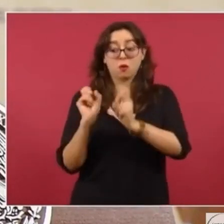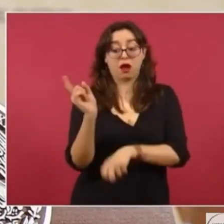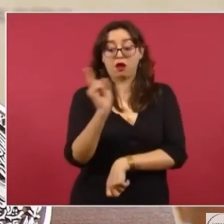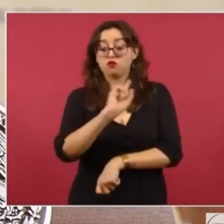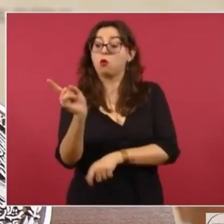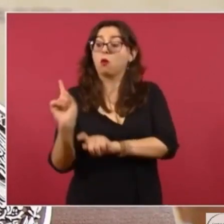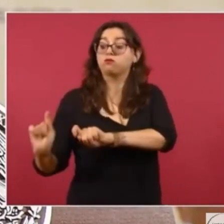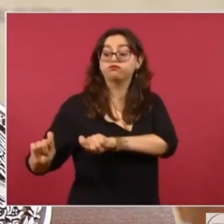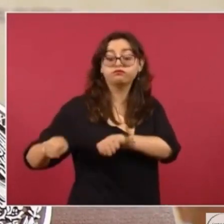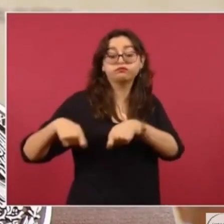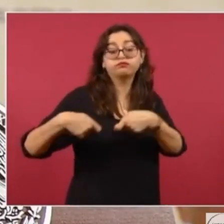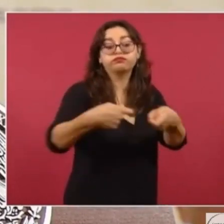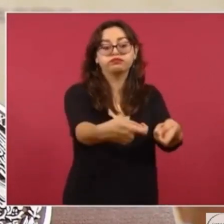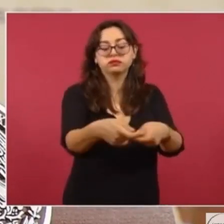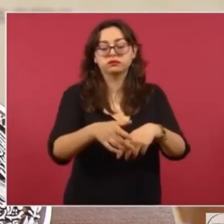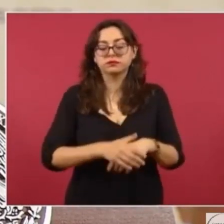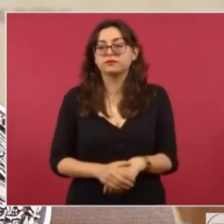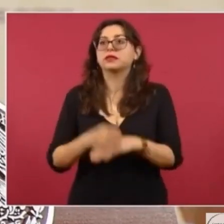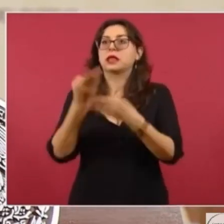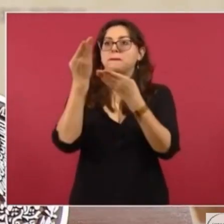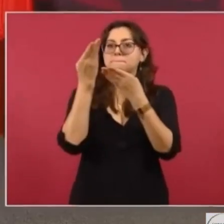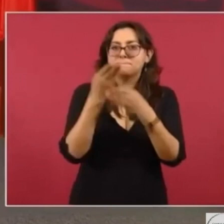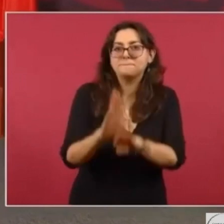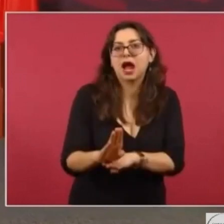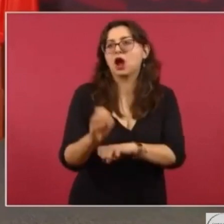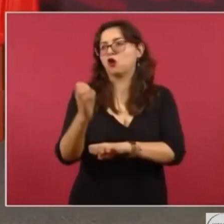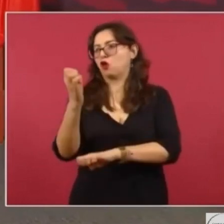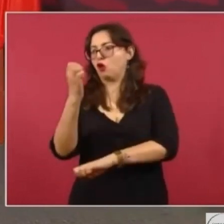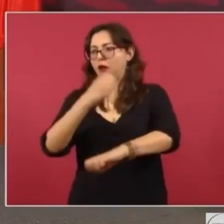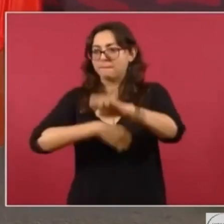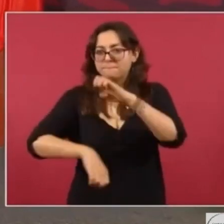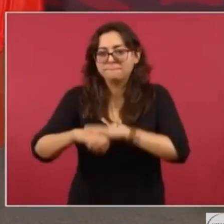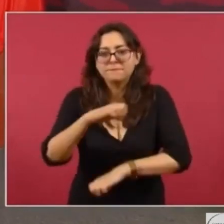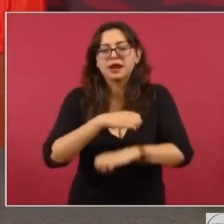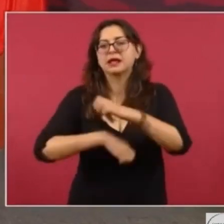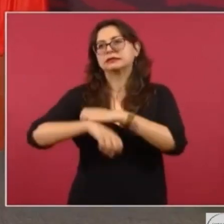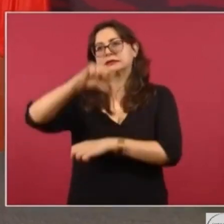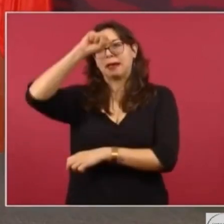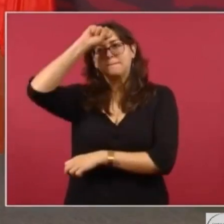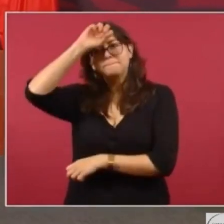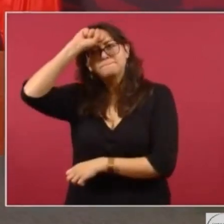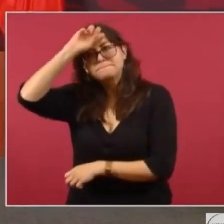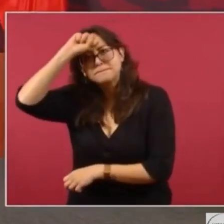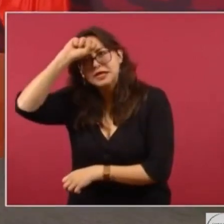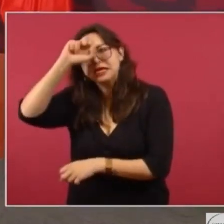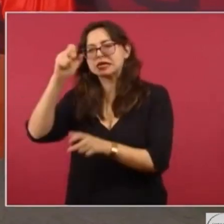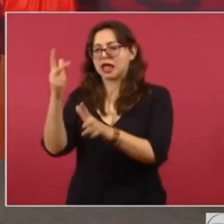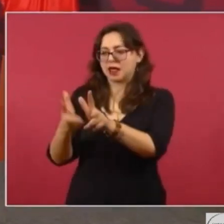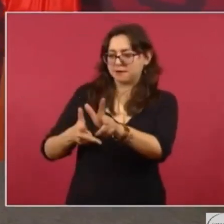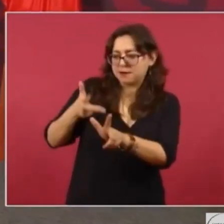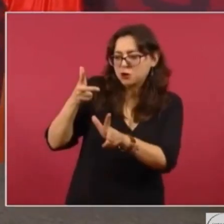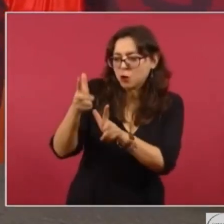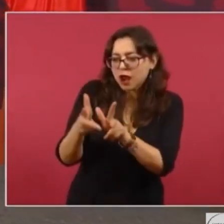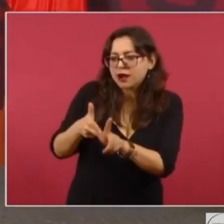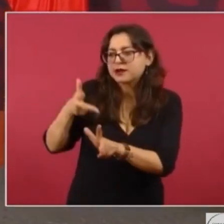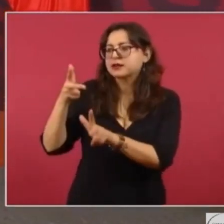para entregar los bancos, las empresas, las minas, los ferrocarriles,